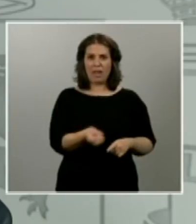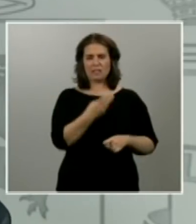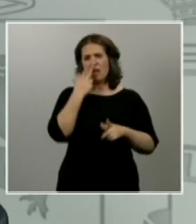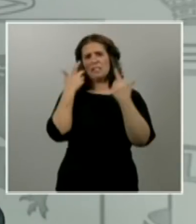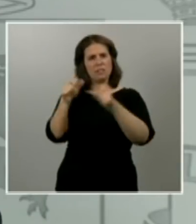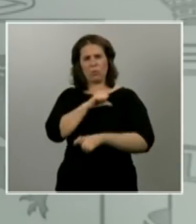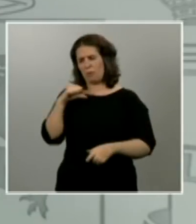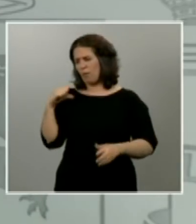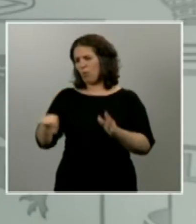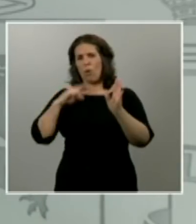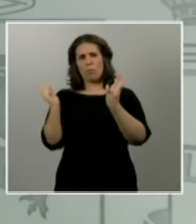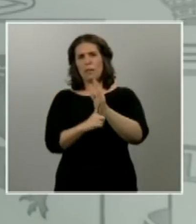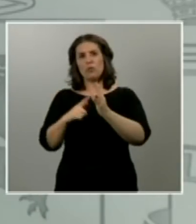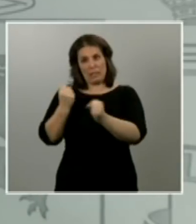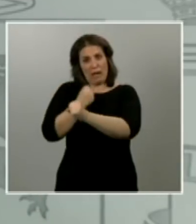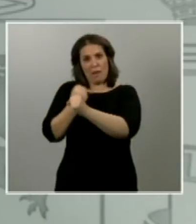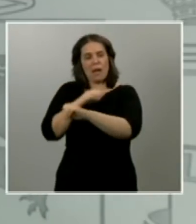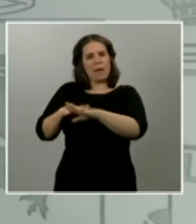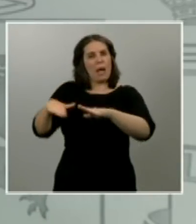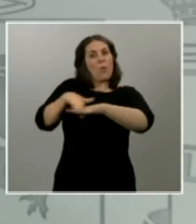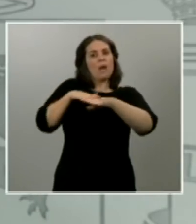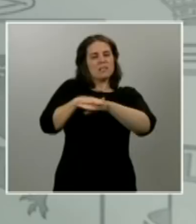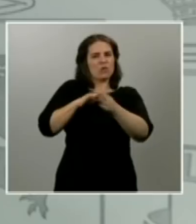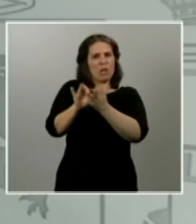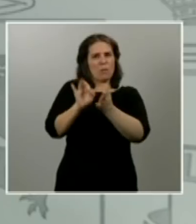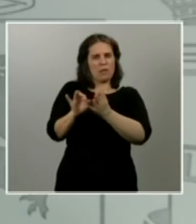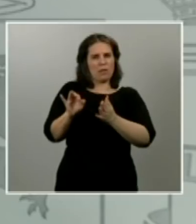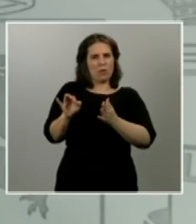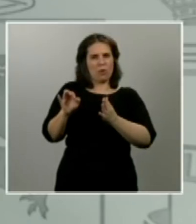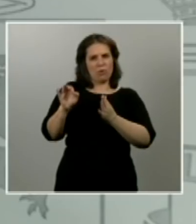está garantizando los servicios esenciales que decretamos en el estado de alarma